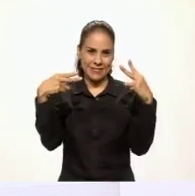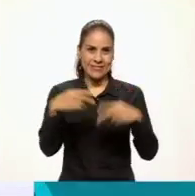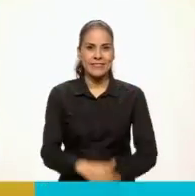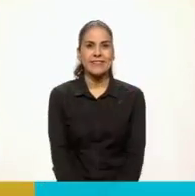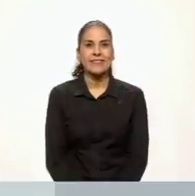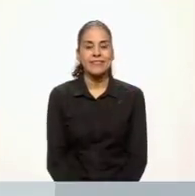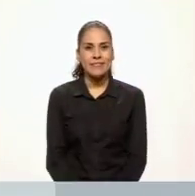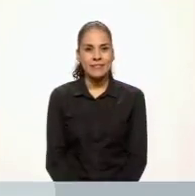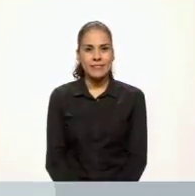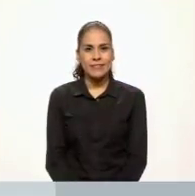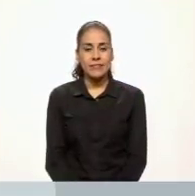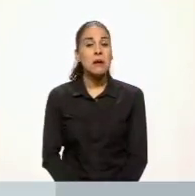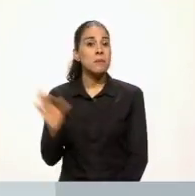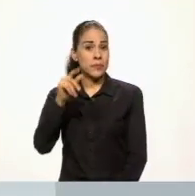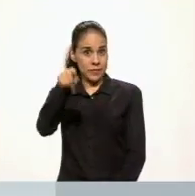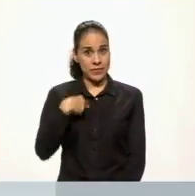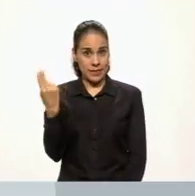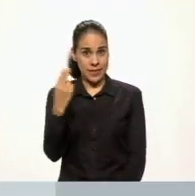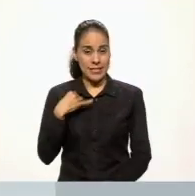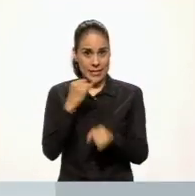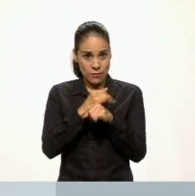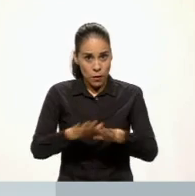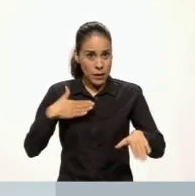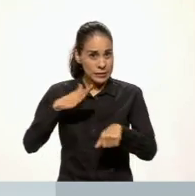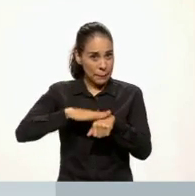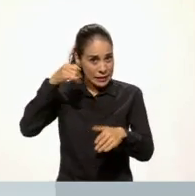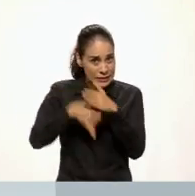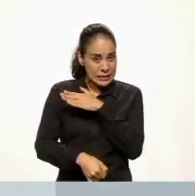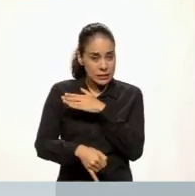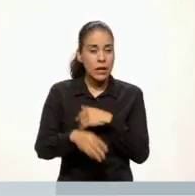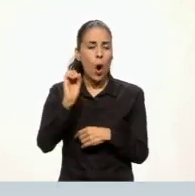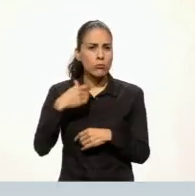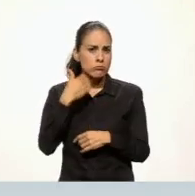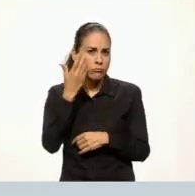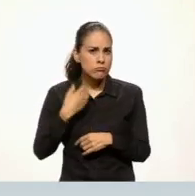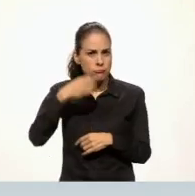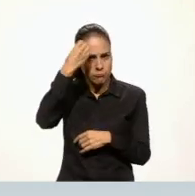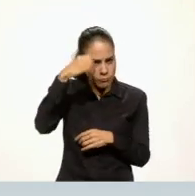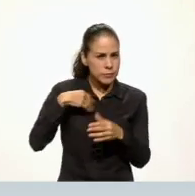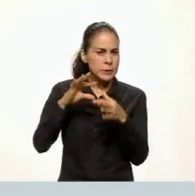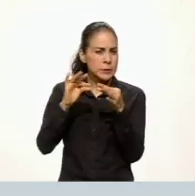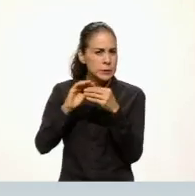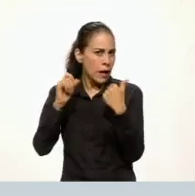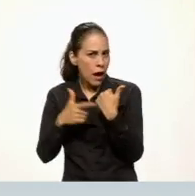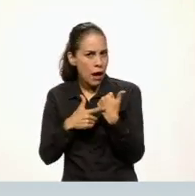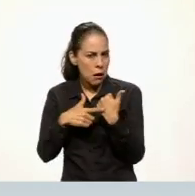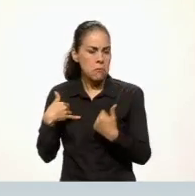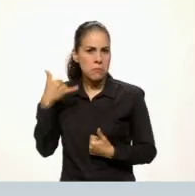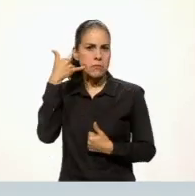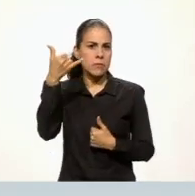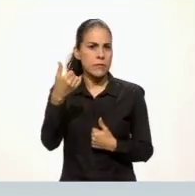Si necesitas información adicional o quieres hacer comentarios sobre el programa, llame a Educatel